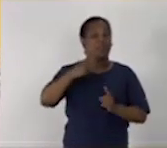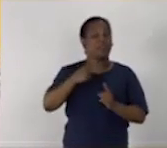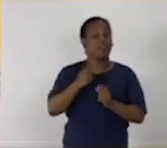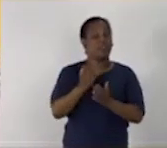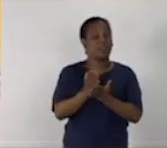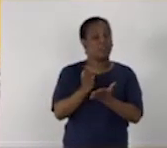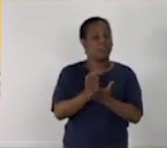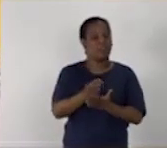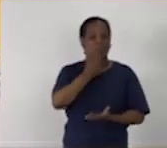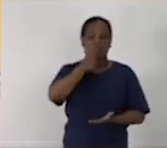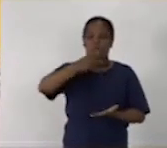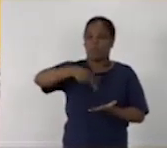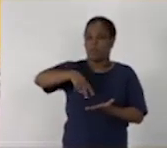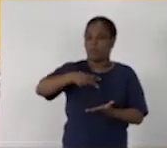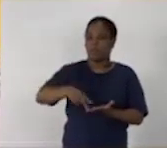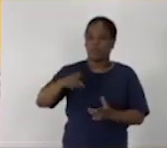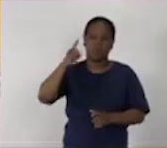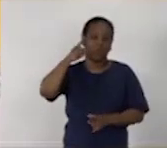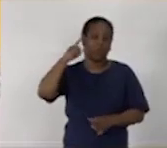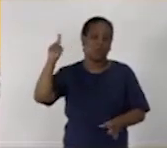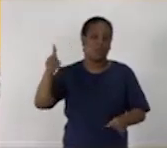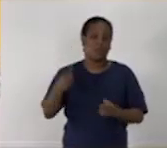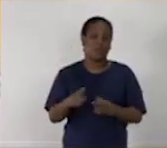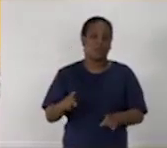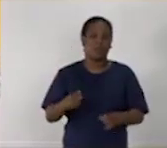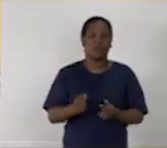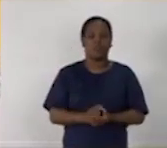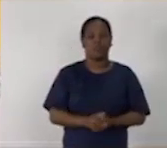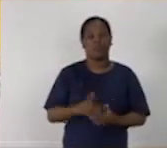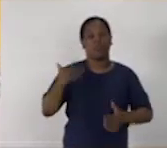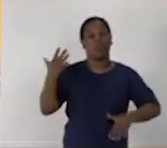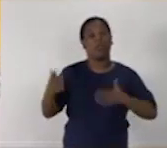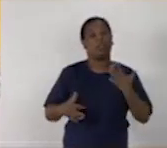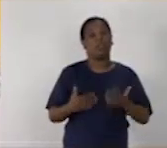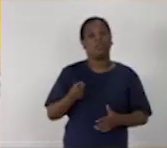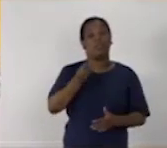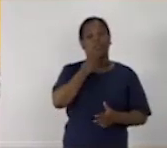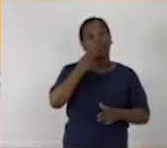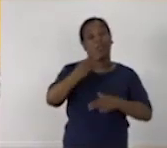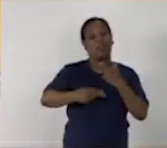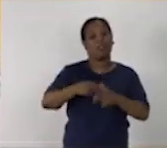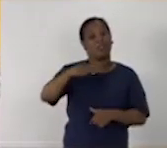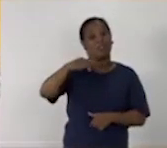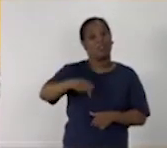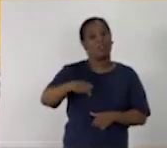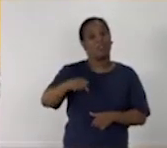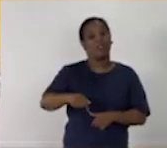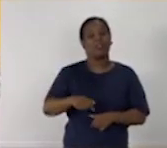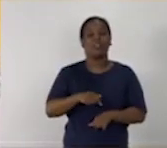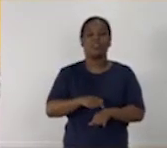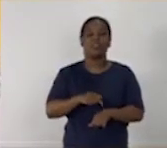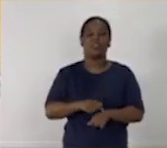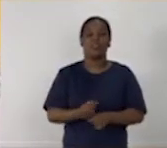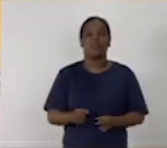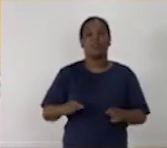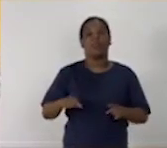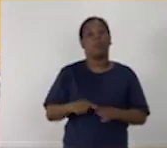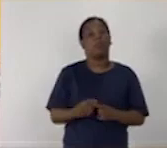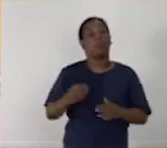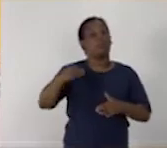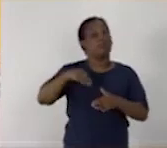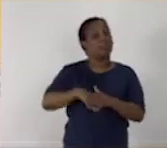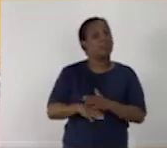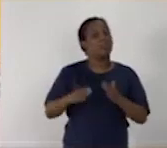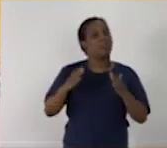también bailar o escuchar música, son actividades que pueden hacer en este tiempo, pero dentro de sus casas,